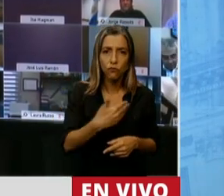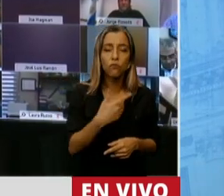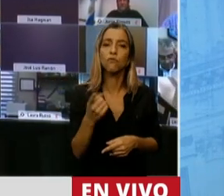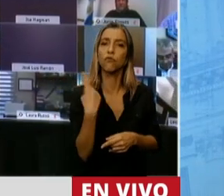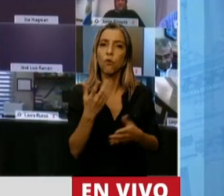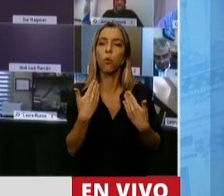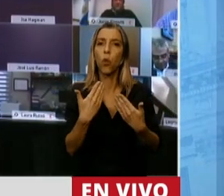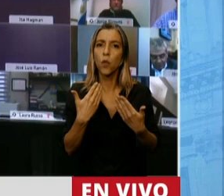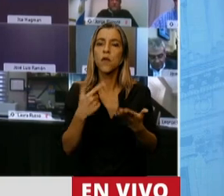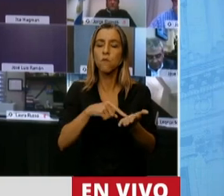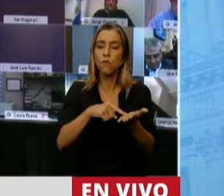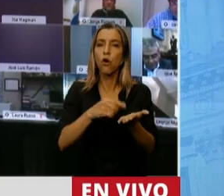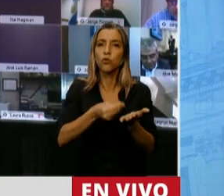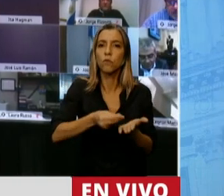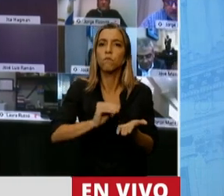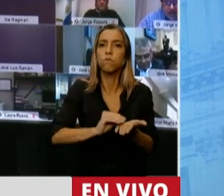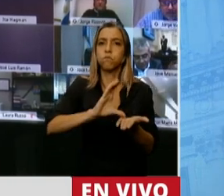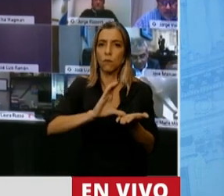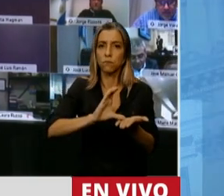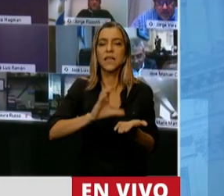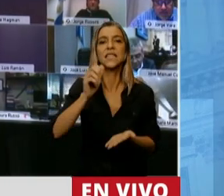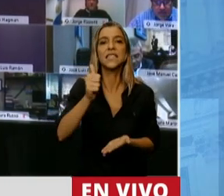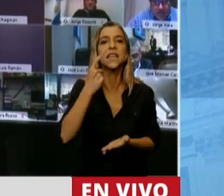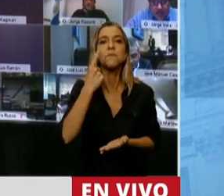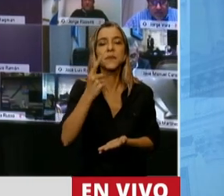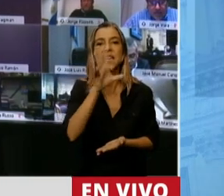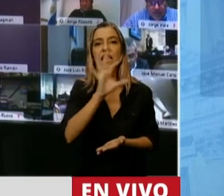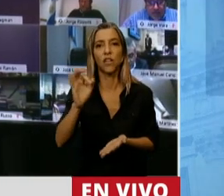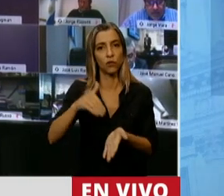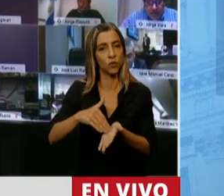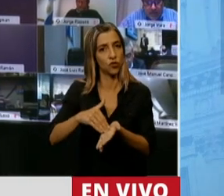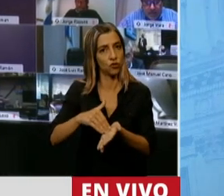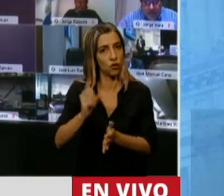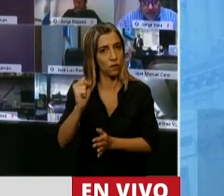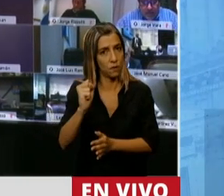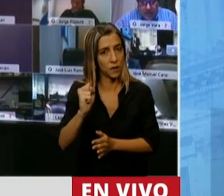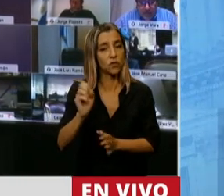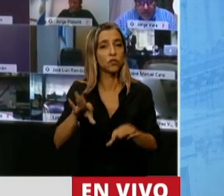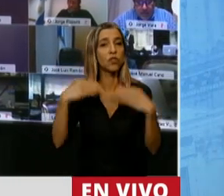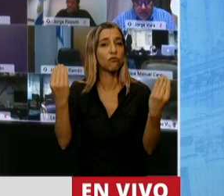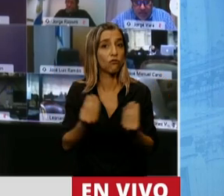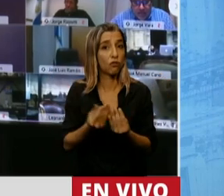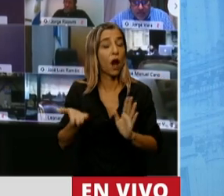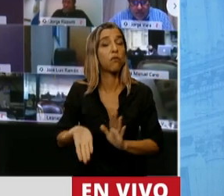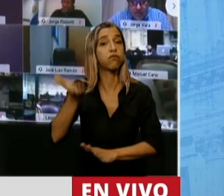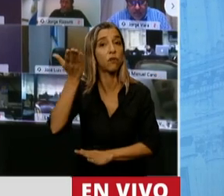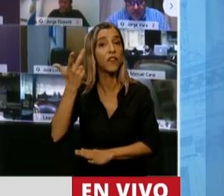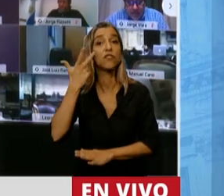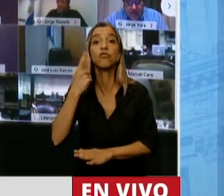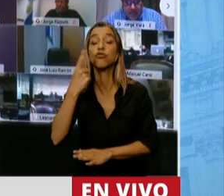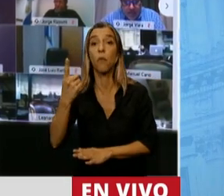a 6.500 millones de pesos con obras interanuales por casi 18.500 millones de pesos.